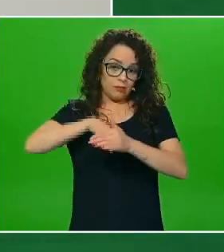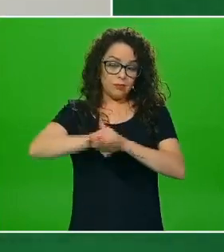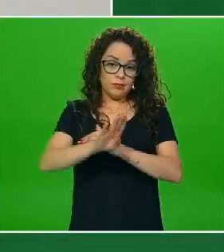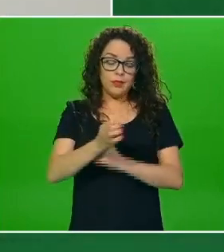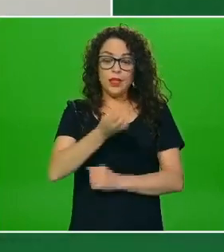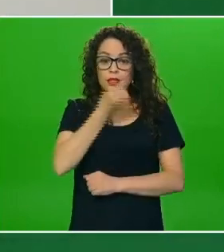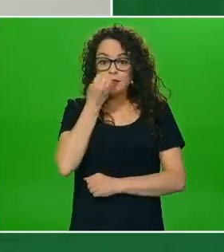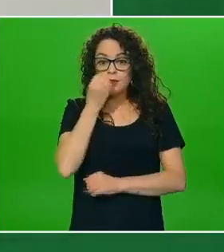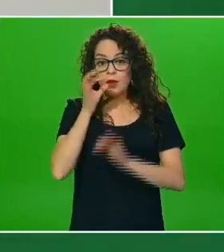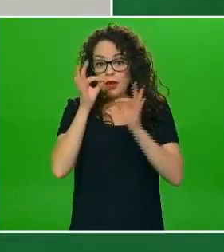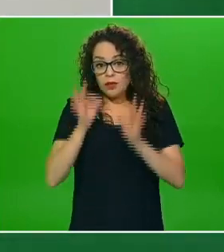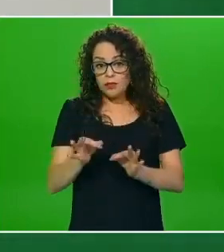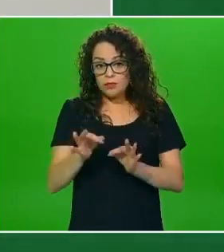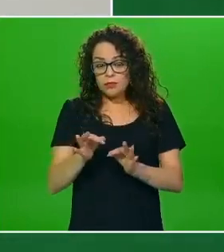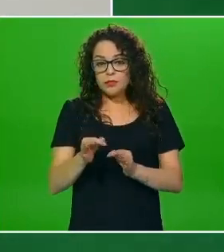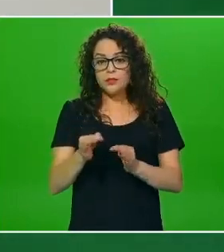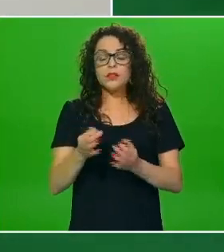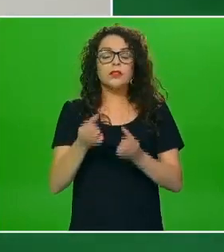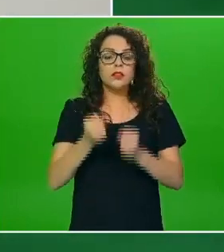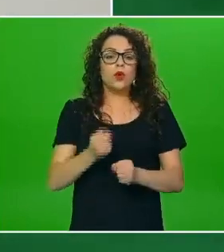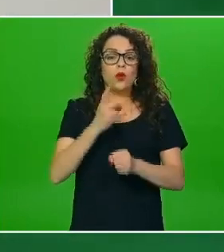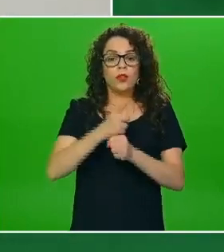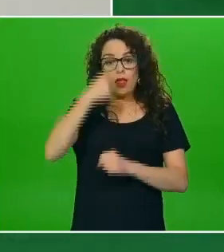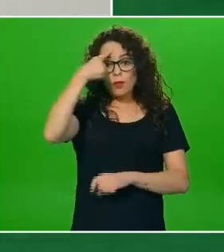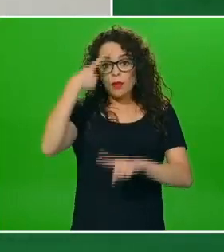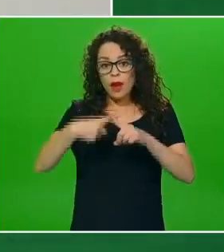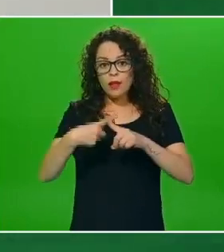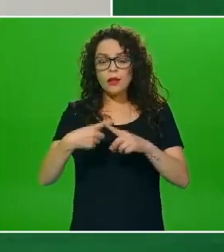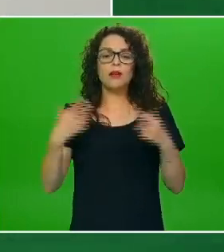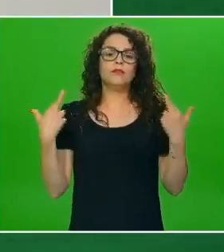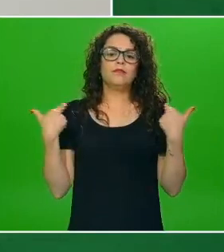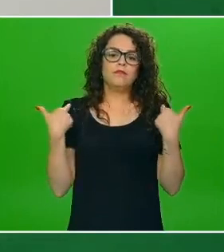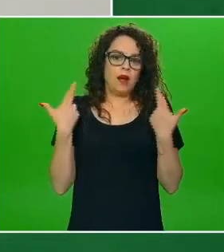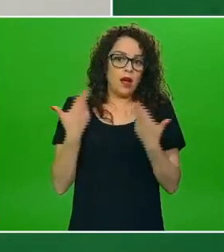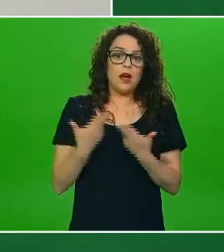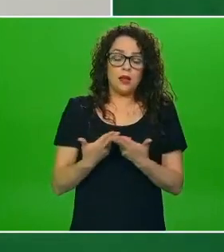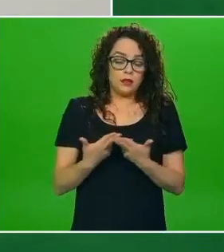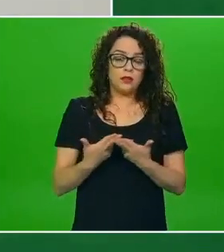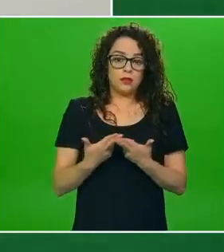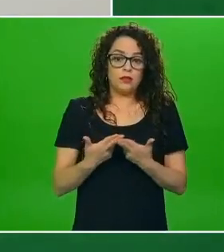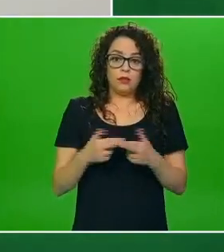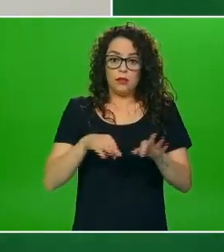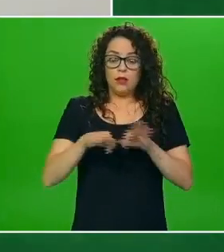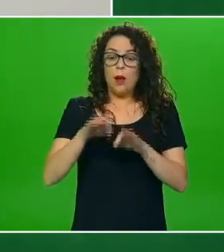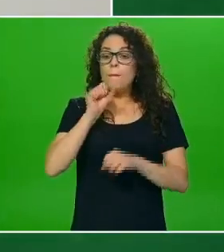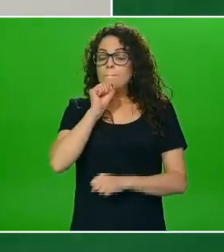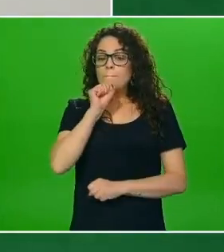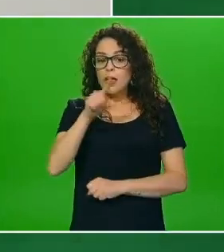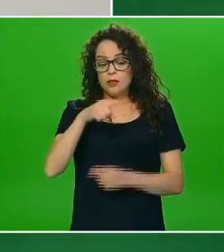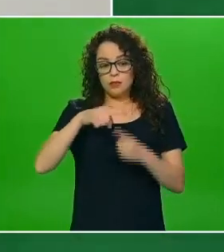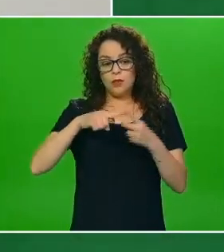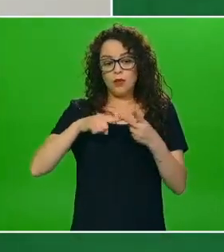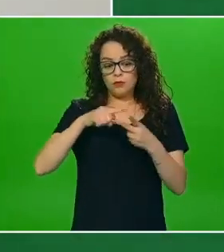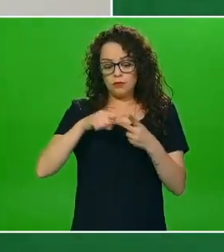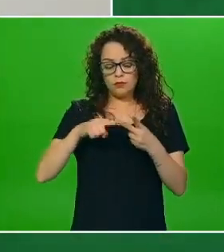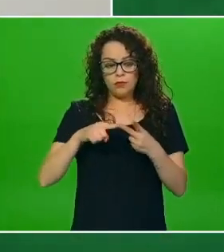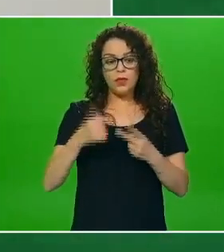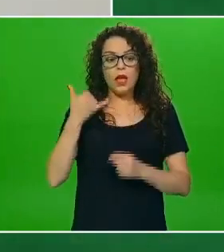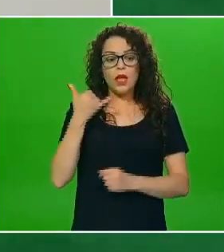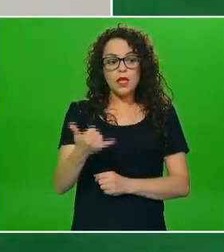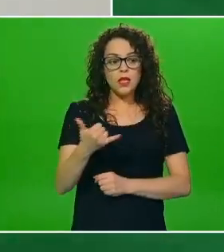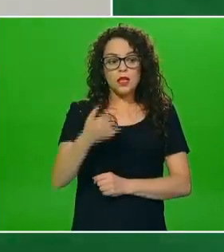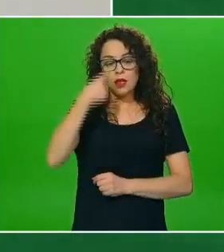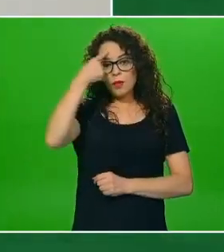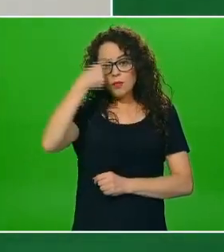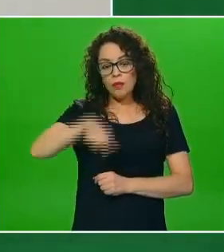seguridad para los trabajadores de la educación que son los que van a estar laborando y viviendo estas clases y seguridad obviamente